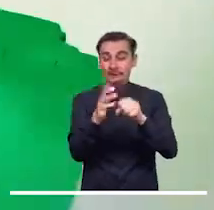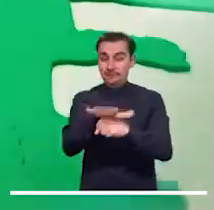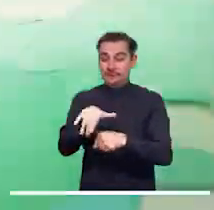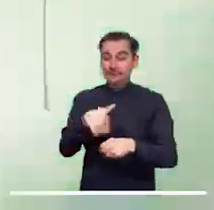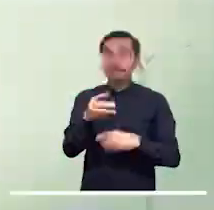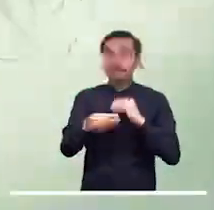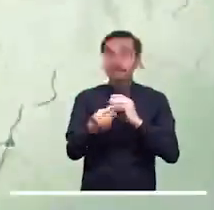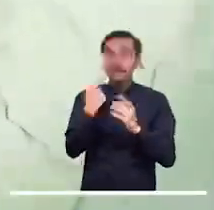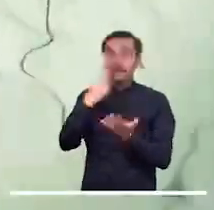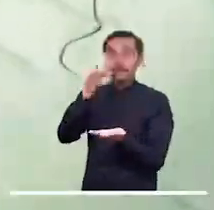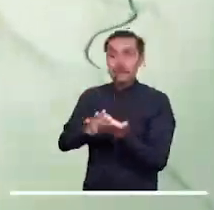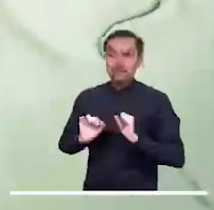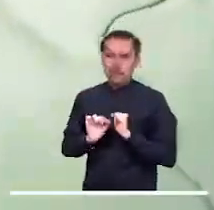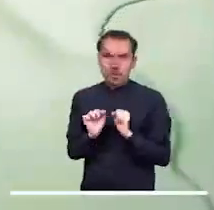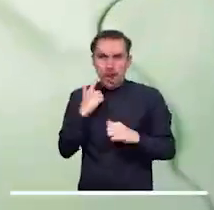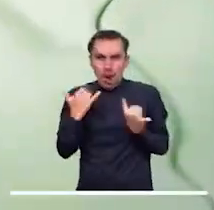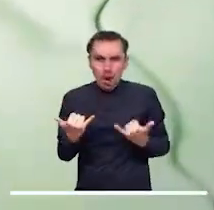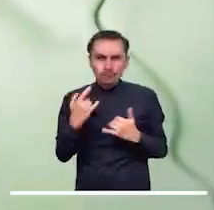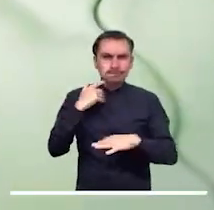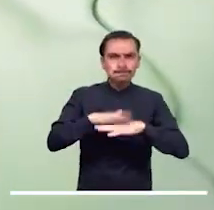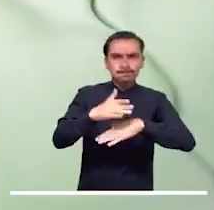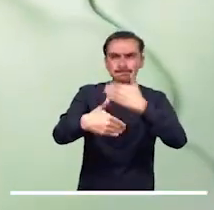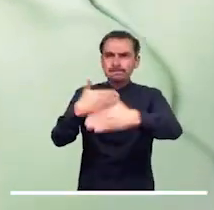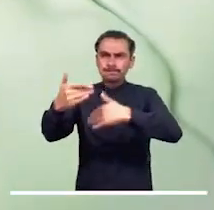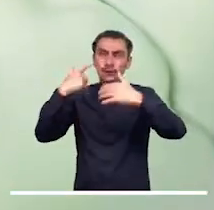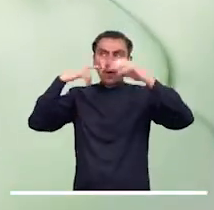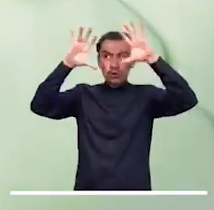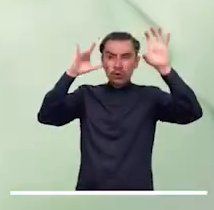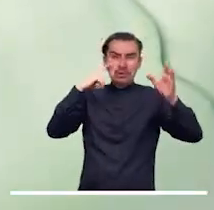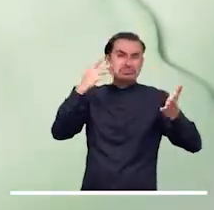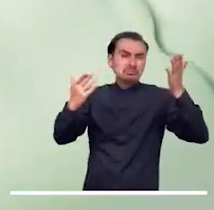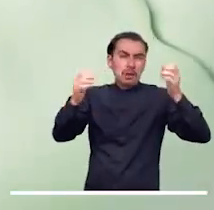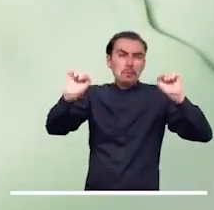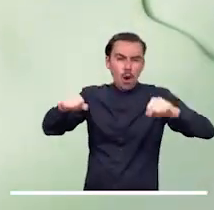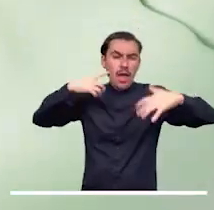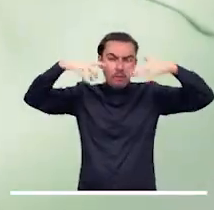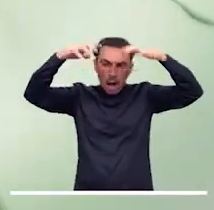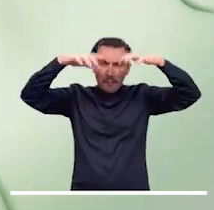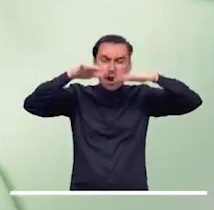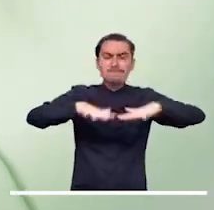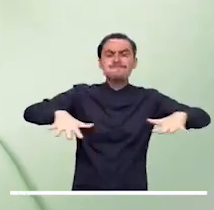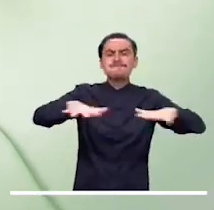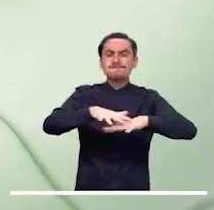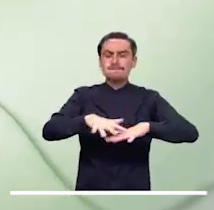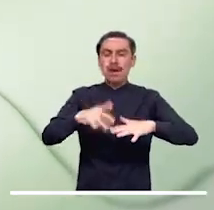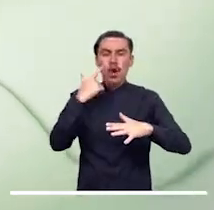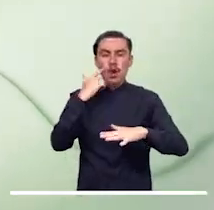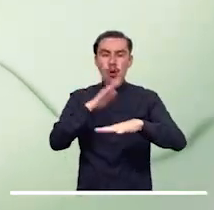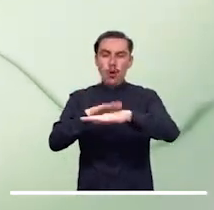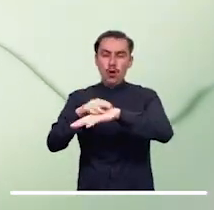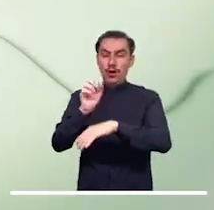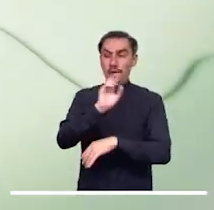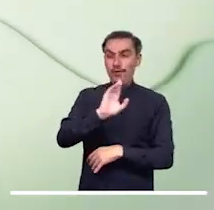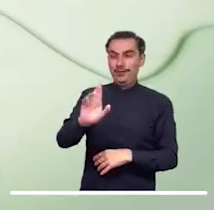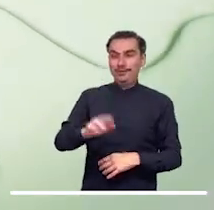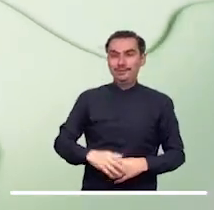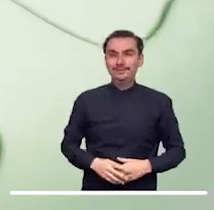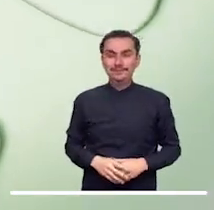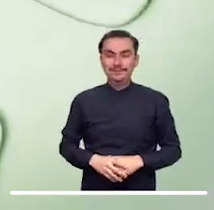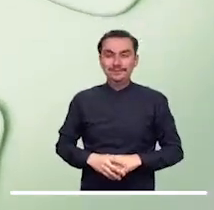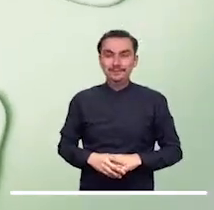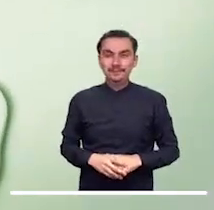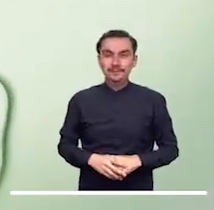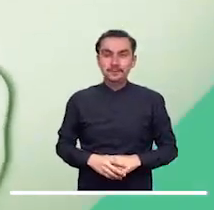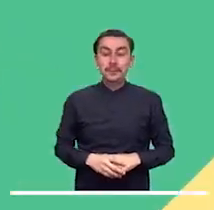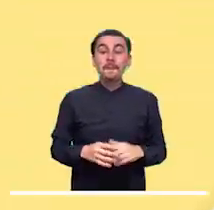En Bogotá se espera abundante nubosidad y tiempo seco, aunque no se descartan lloviznas en zonas del oriente de la ciudad.